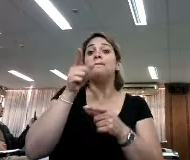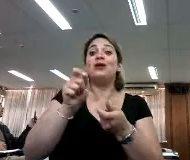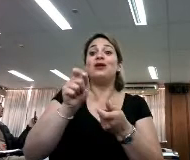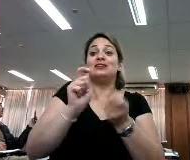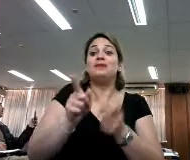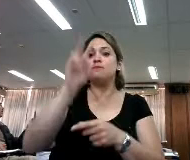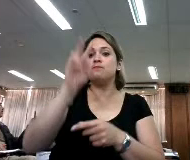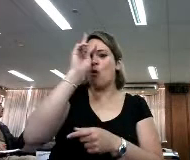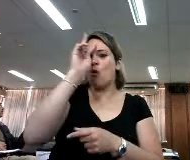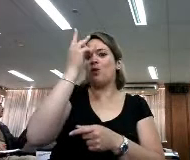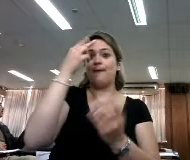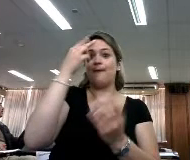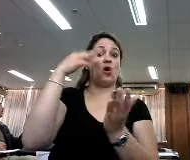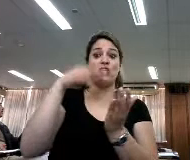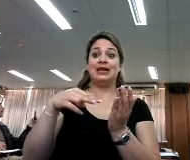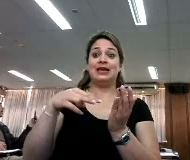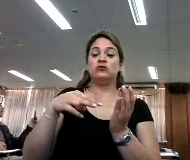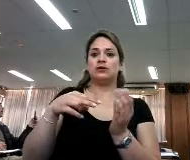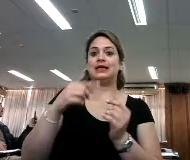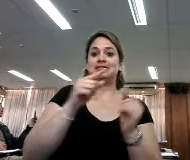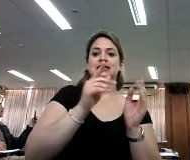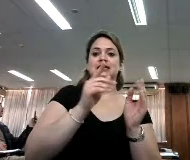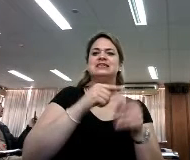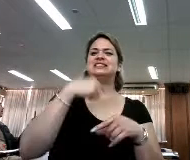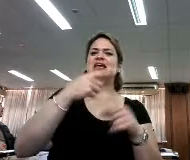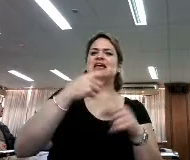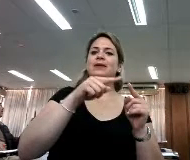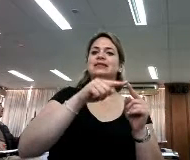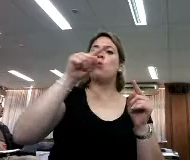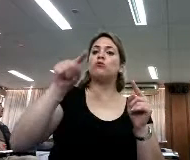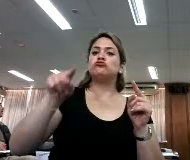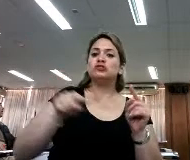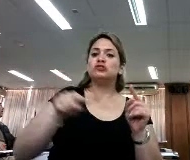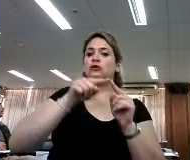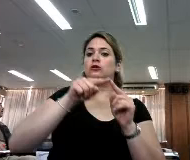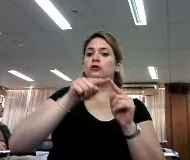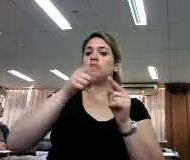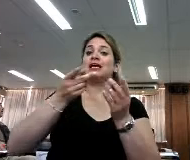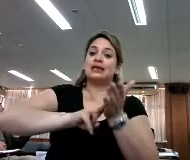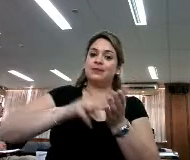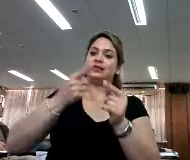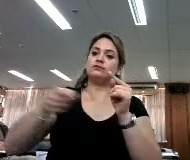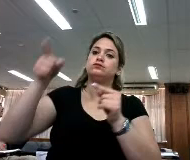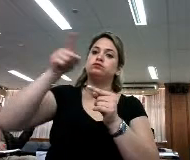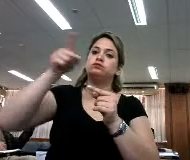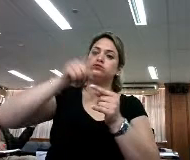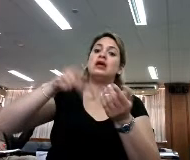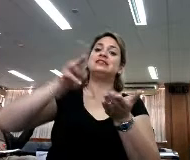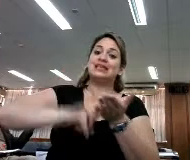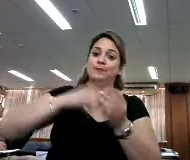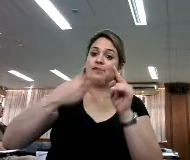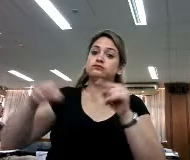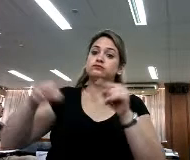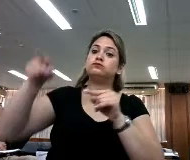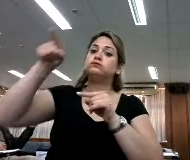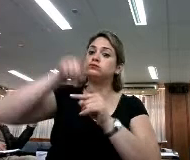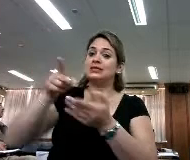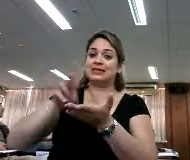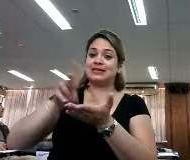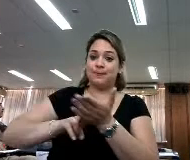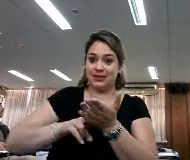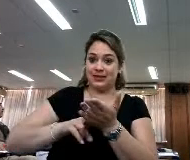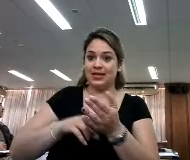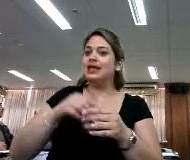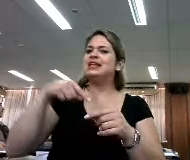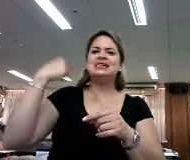que ha vivido la lectura es todo un ciclo y siempre se repite, y cambian formatos, pero el acto de leer o los diferentes actos de